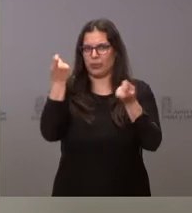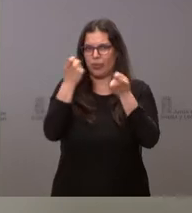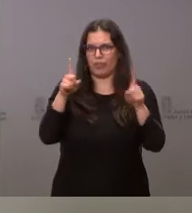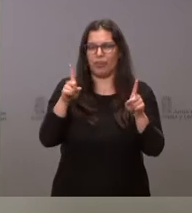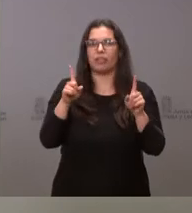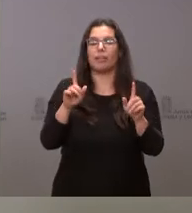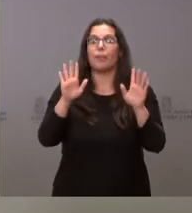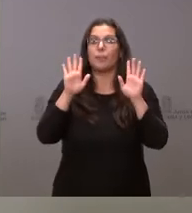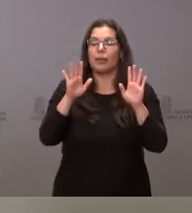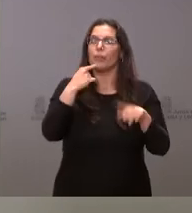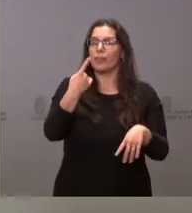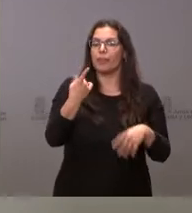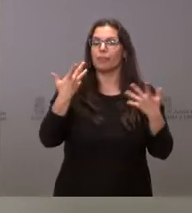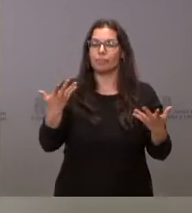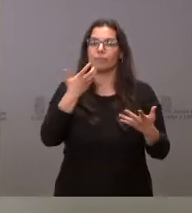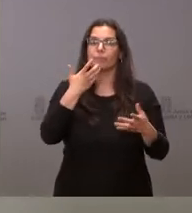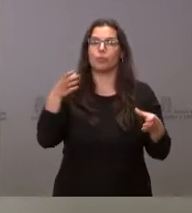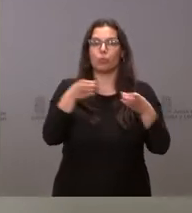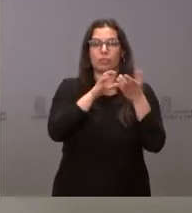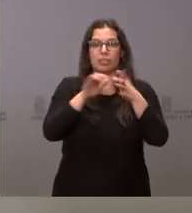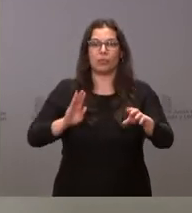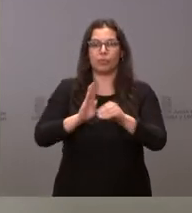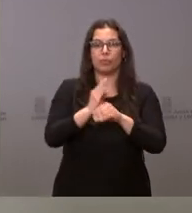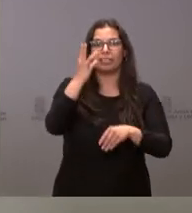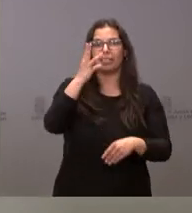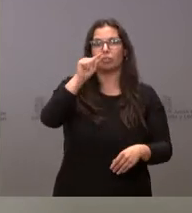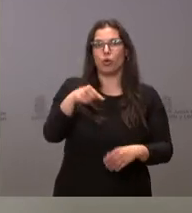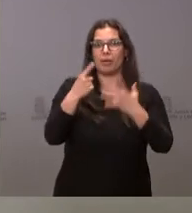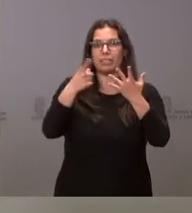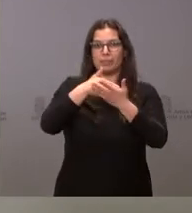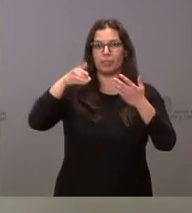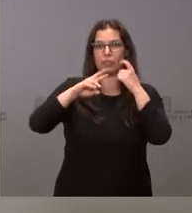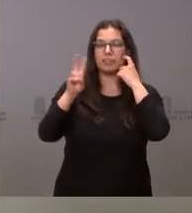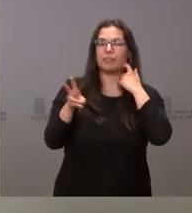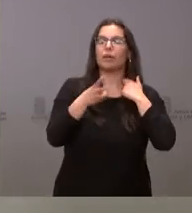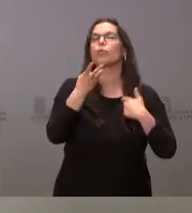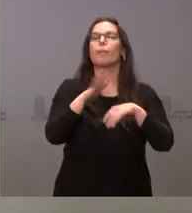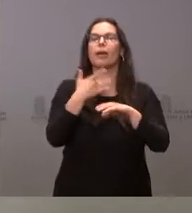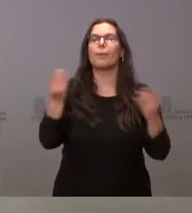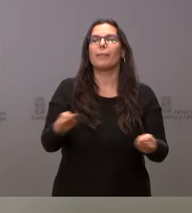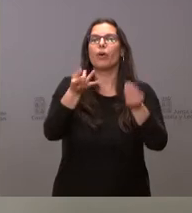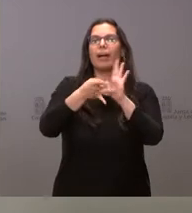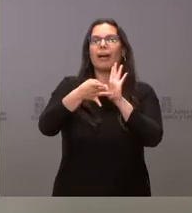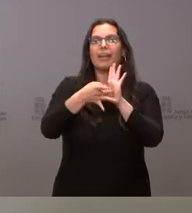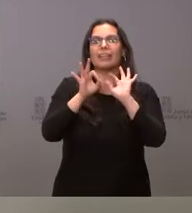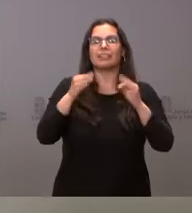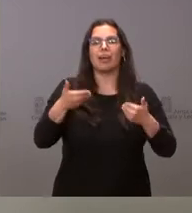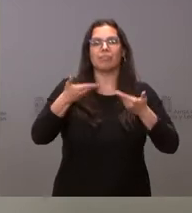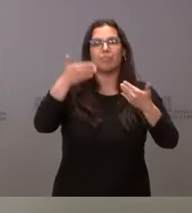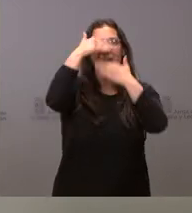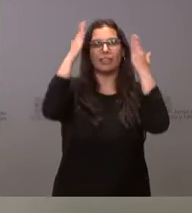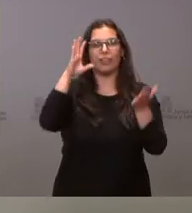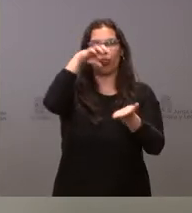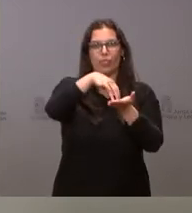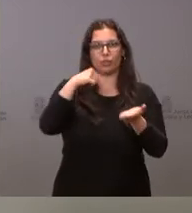significar que la Junta de Castilla y León ha destinado 3,6 millones de euros para mejorar la calidad de la asistencia en los centros